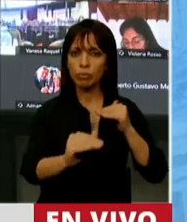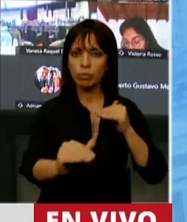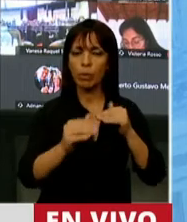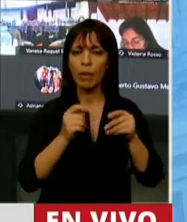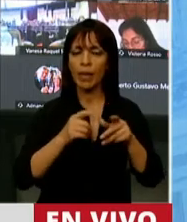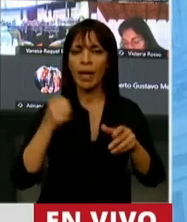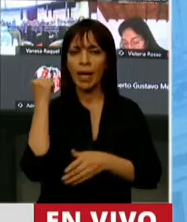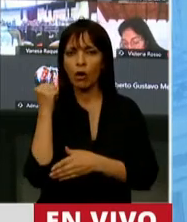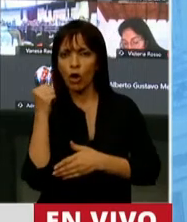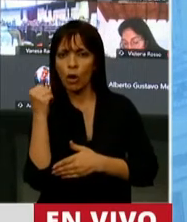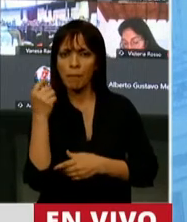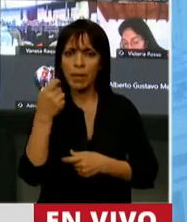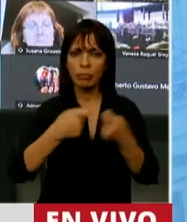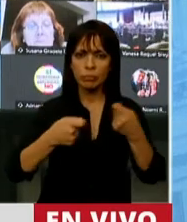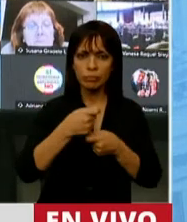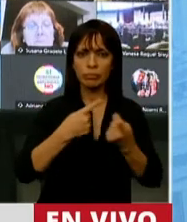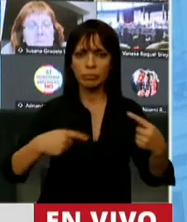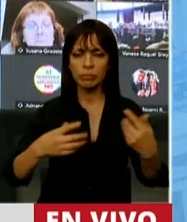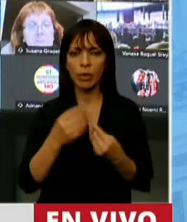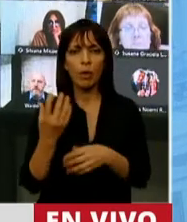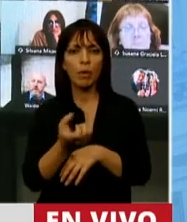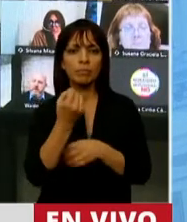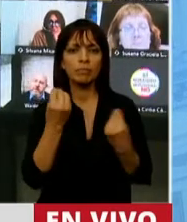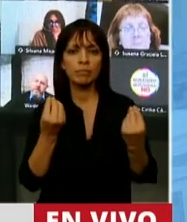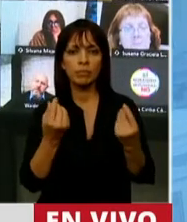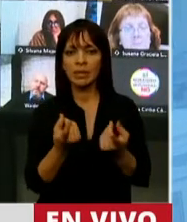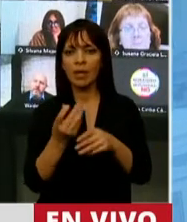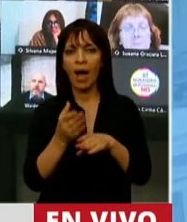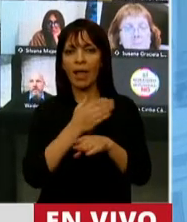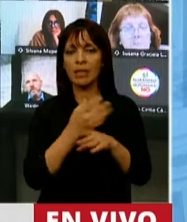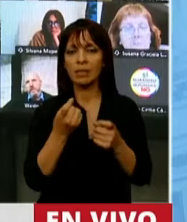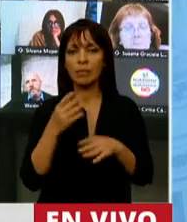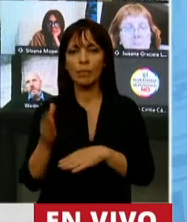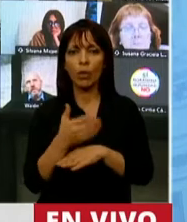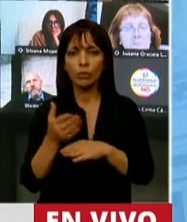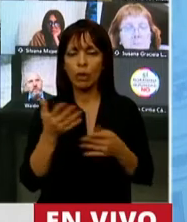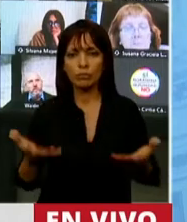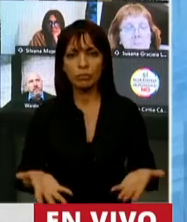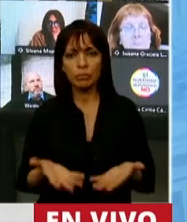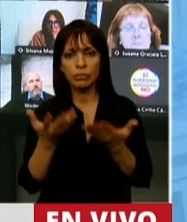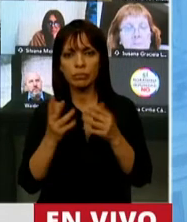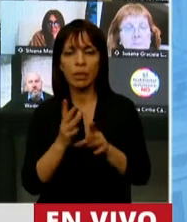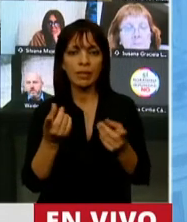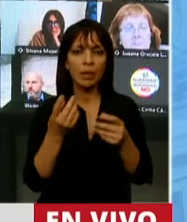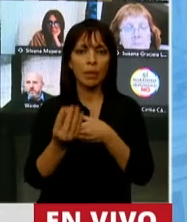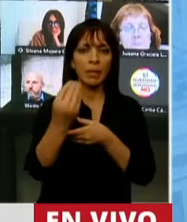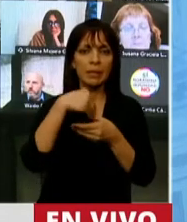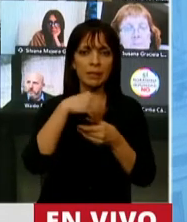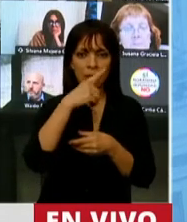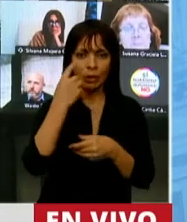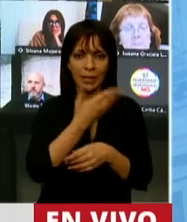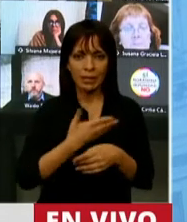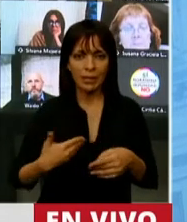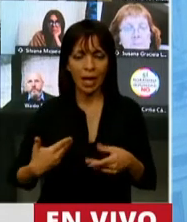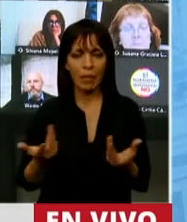claro, ¿cómo la conseguimos nosotros? Que es imposible sin recuperación productiva, es imposible sin participación del Estado o la